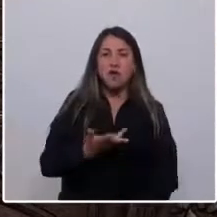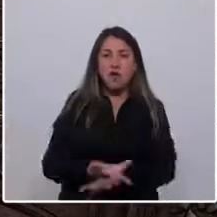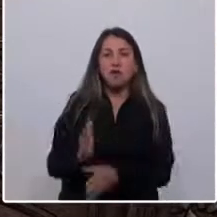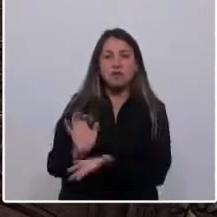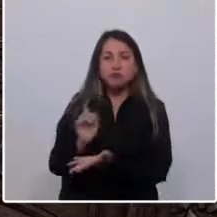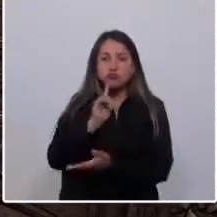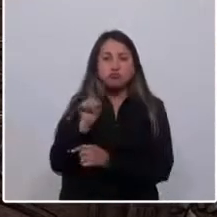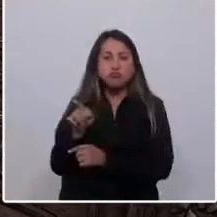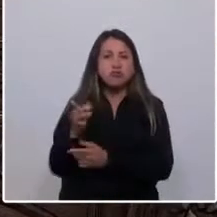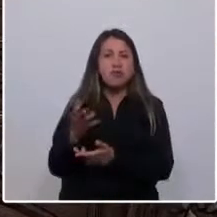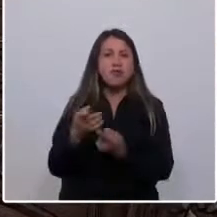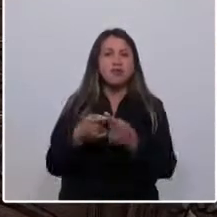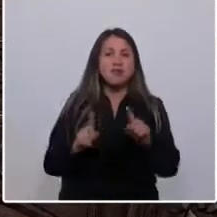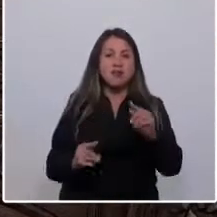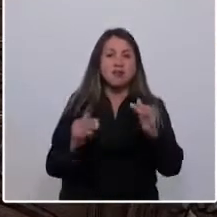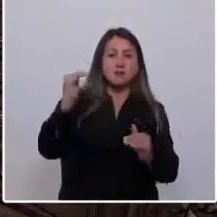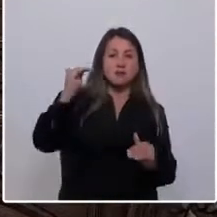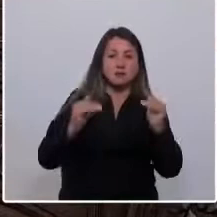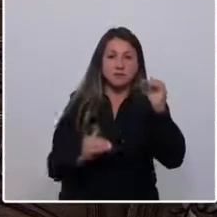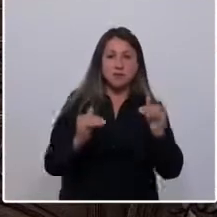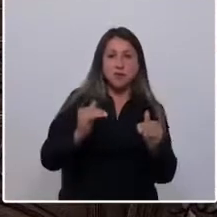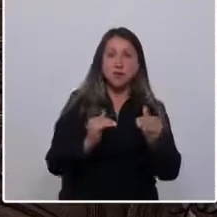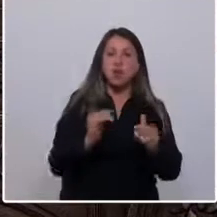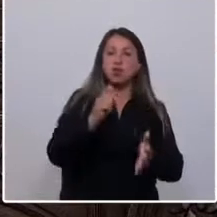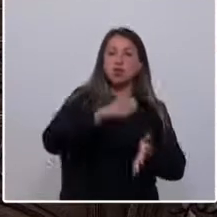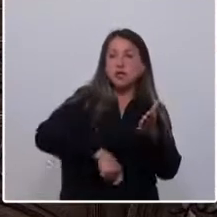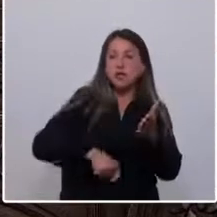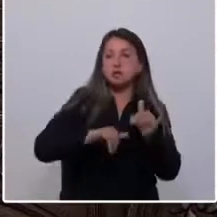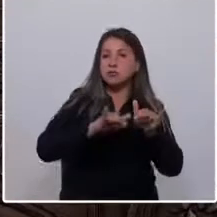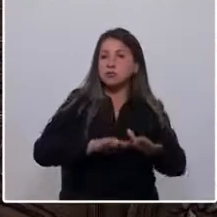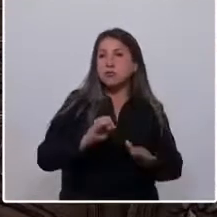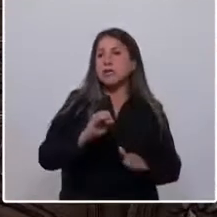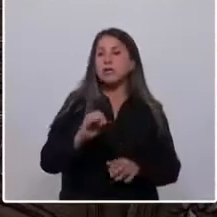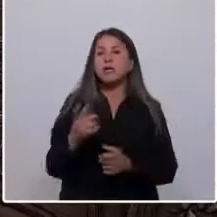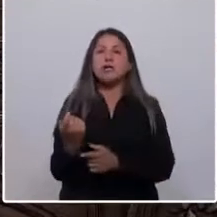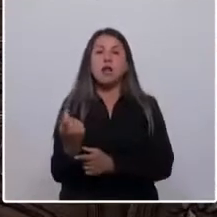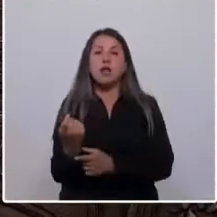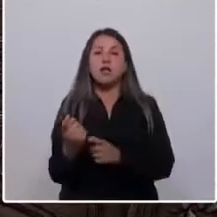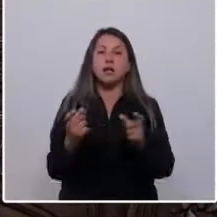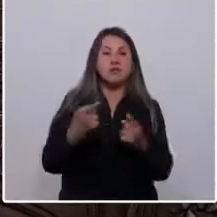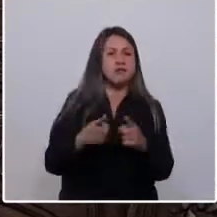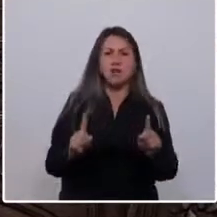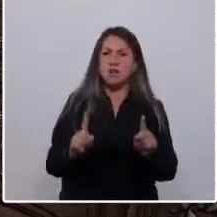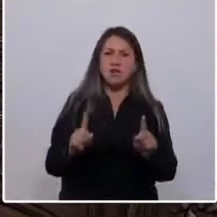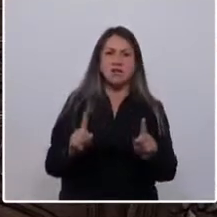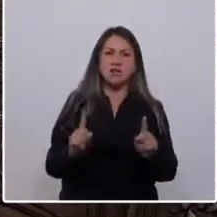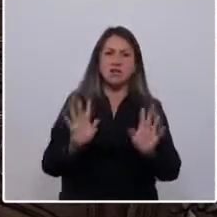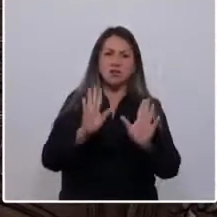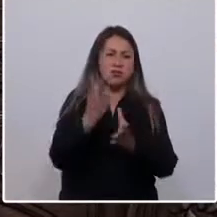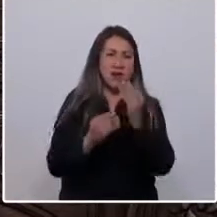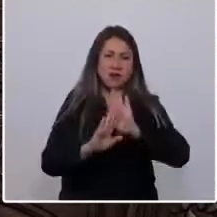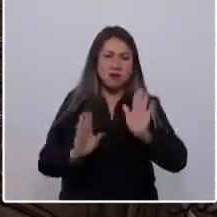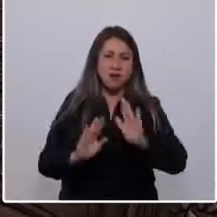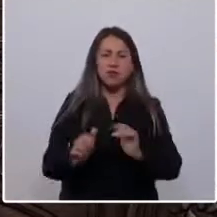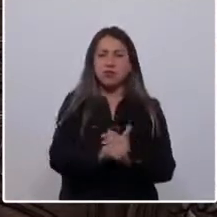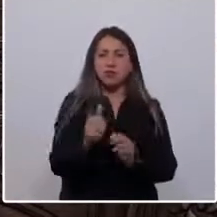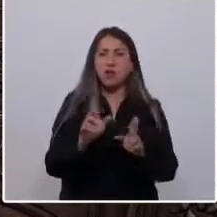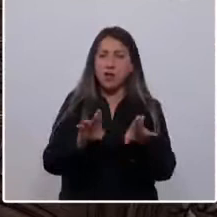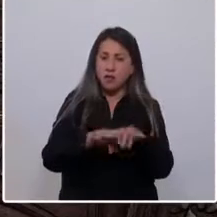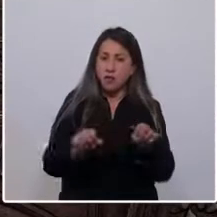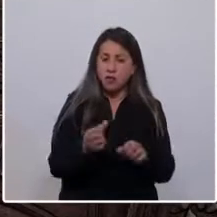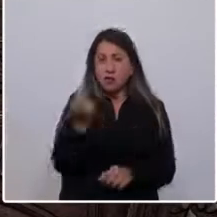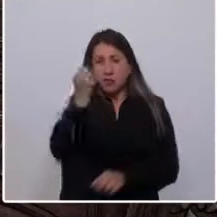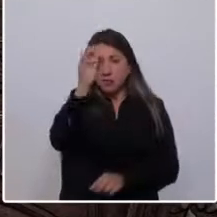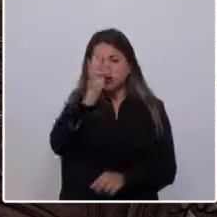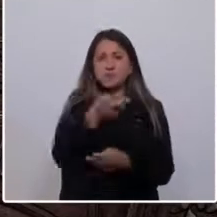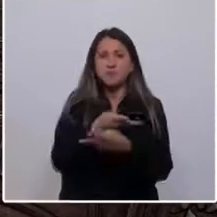Esa diferencia entre contratas, plantas y honorarios, debemos erradicarla y en esa función debemos estar todos de acuerdo. Y entender que los funcionarios